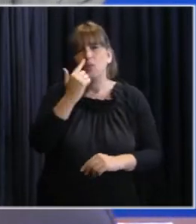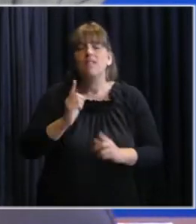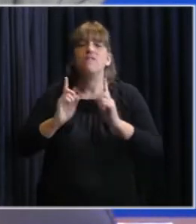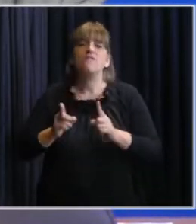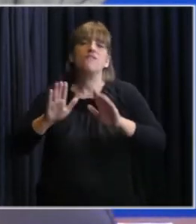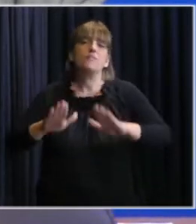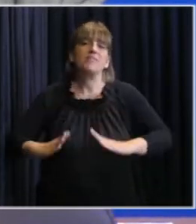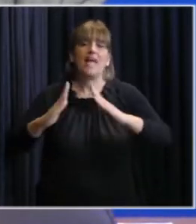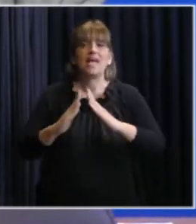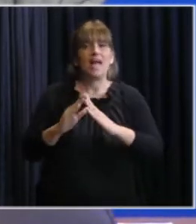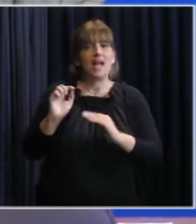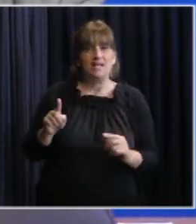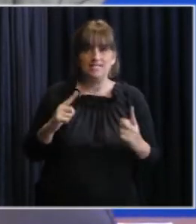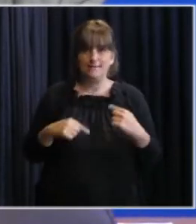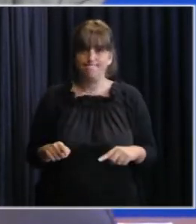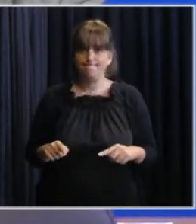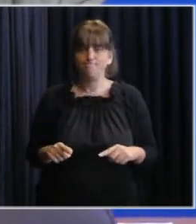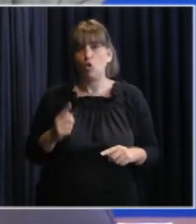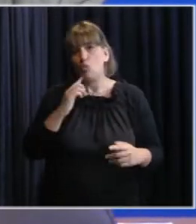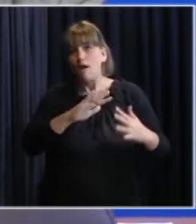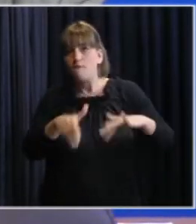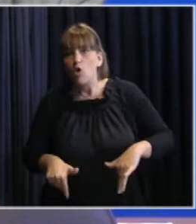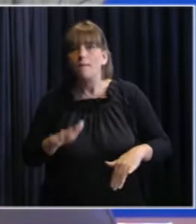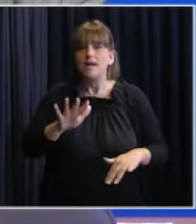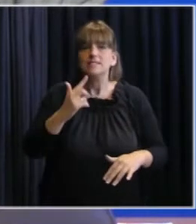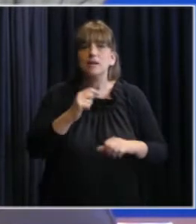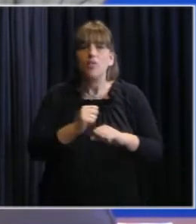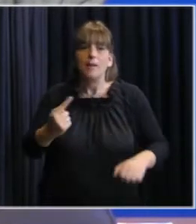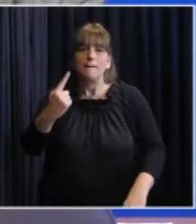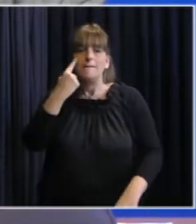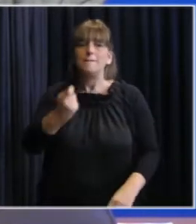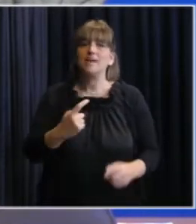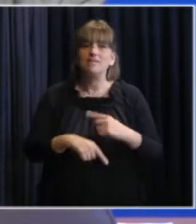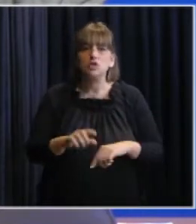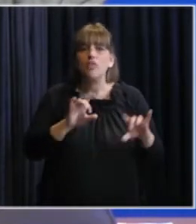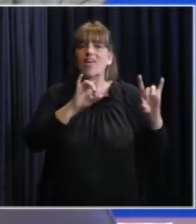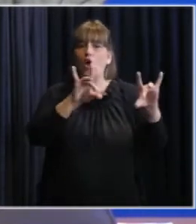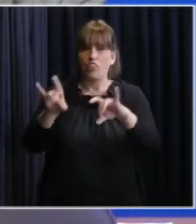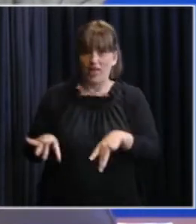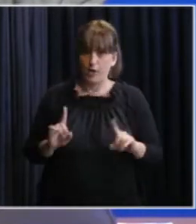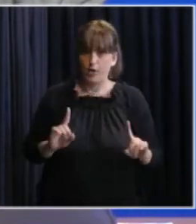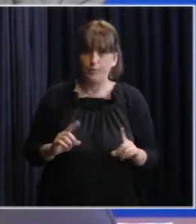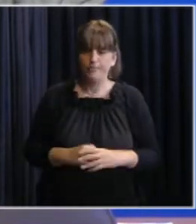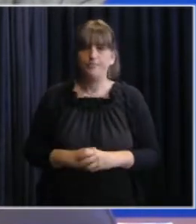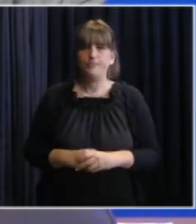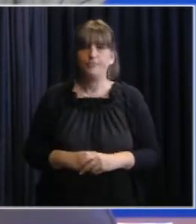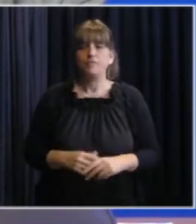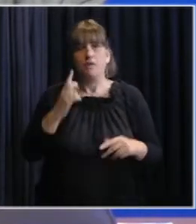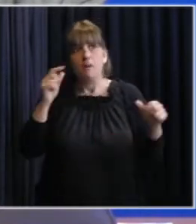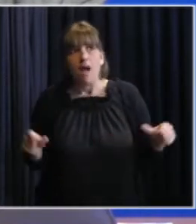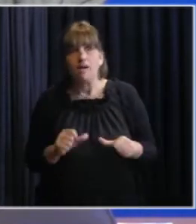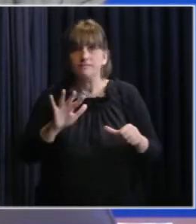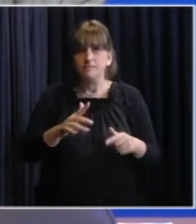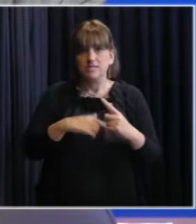sus casas en su domicilio como forma importante de prevención de contagio lo vamos a